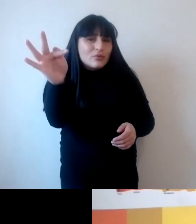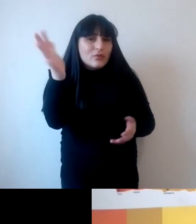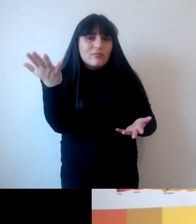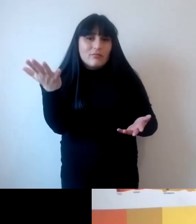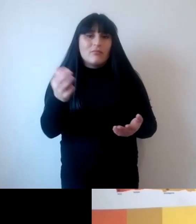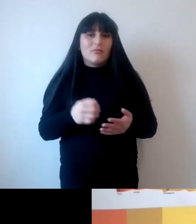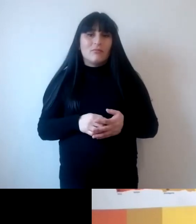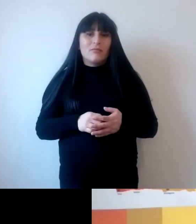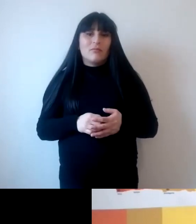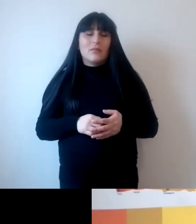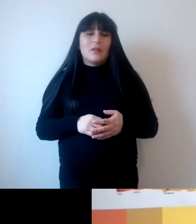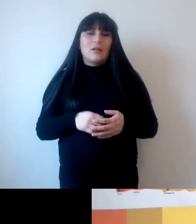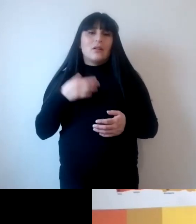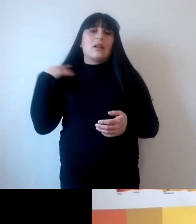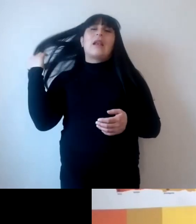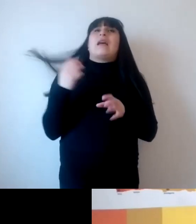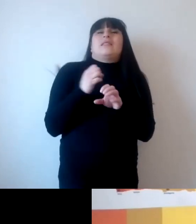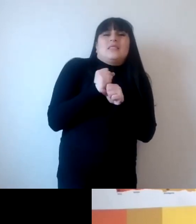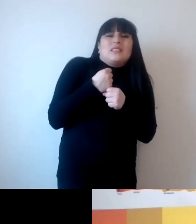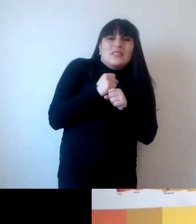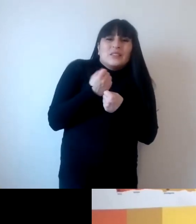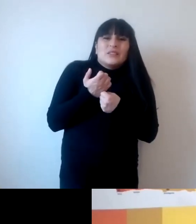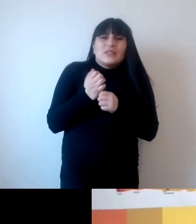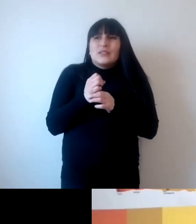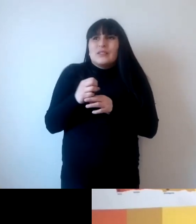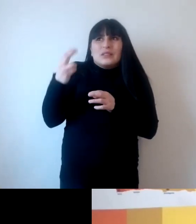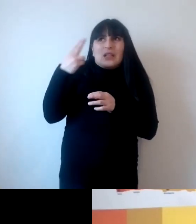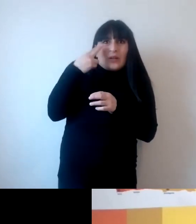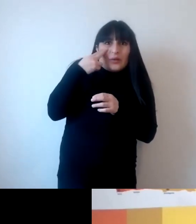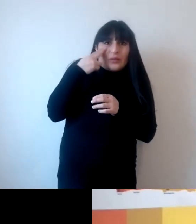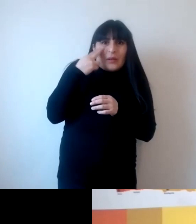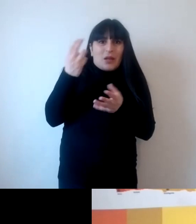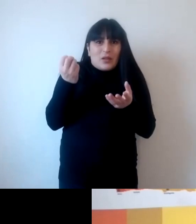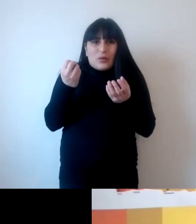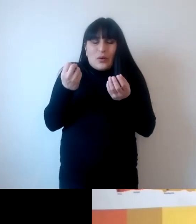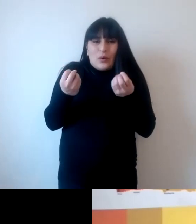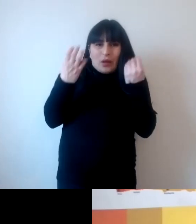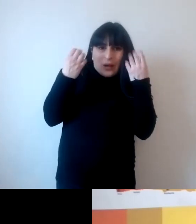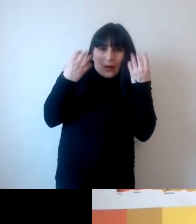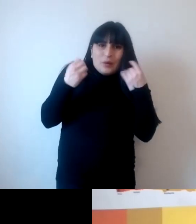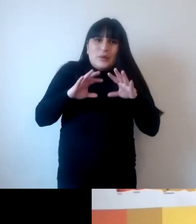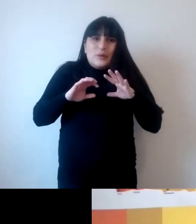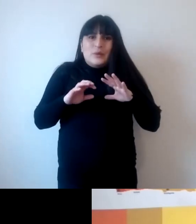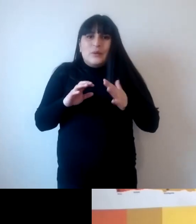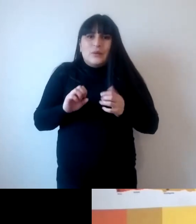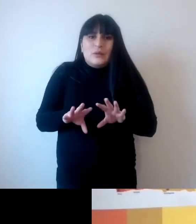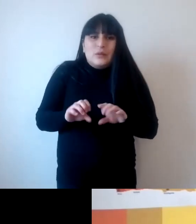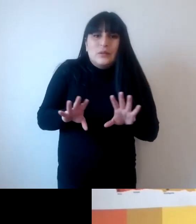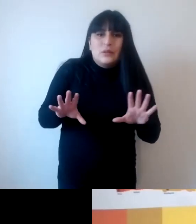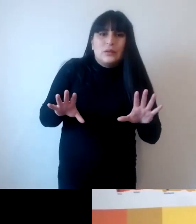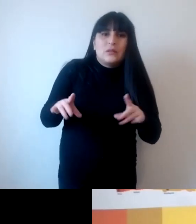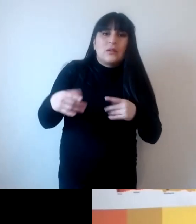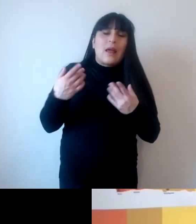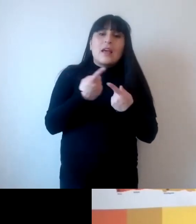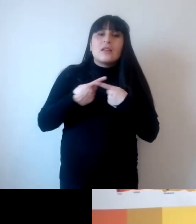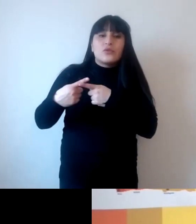hablar de la incertidumbre como un problema la incertidumbre epistemológica que es consustancial a la ciencia pero aquí tenemos además una incertidumbre que es social es decir